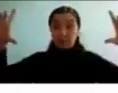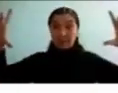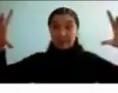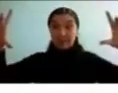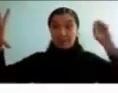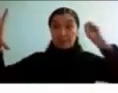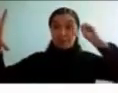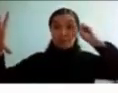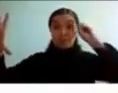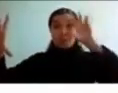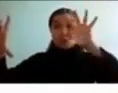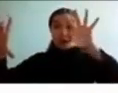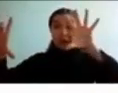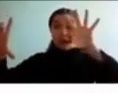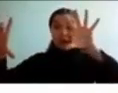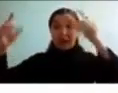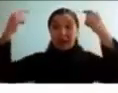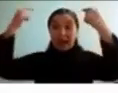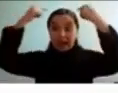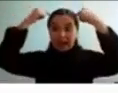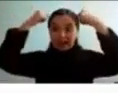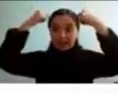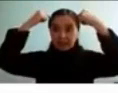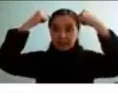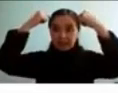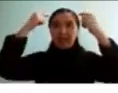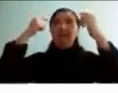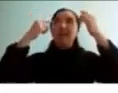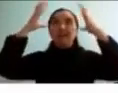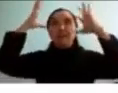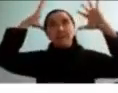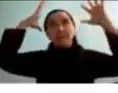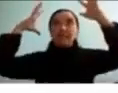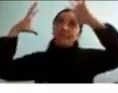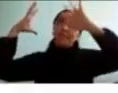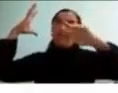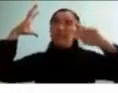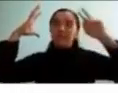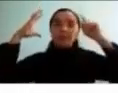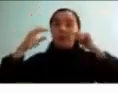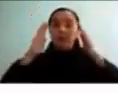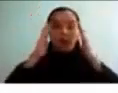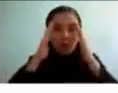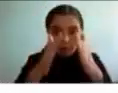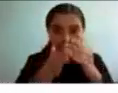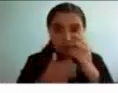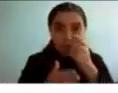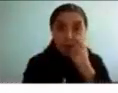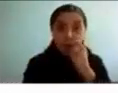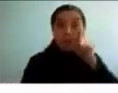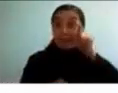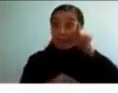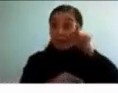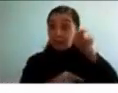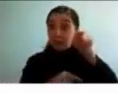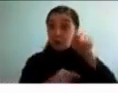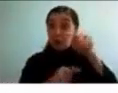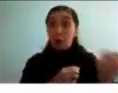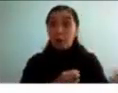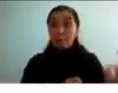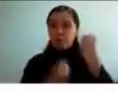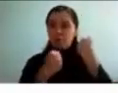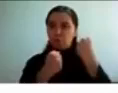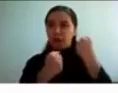tengo delante a no ser que la intensidad del estímulo sea lo suficientemente potente o motivador como para suscitar mi